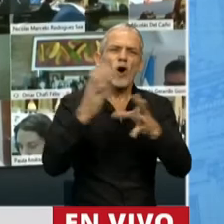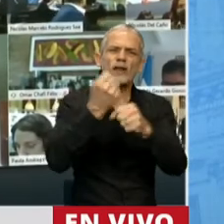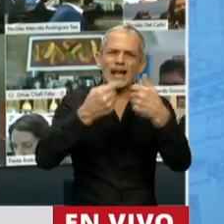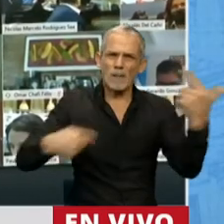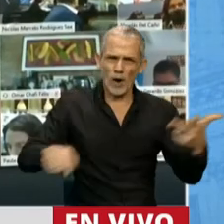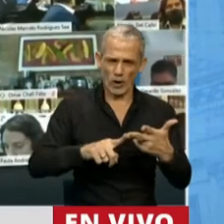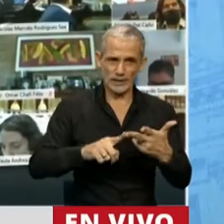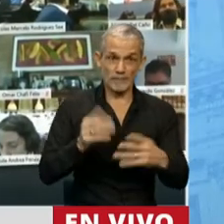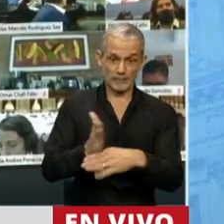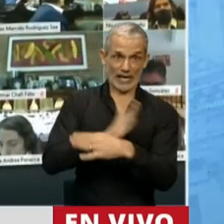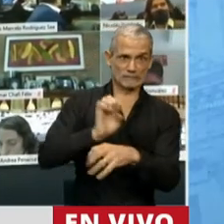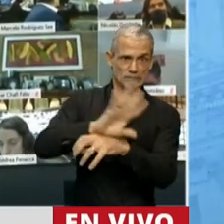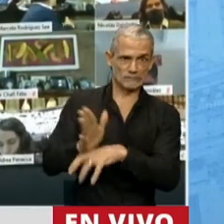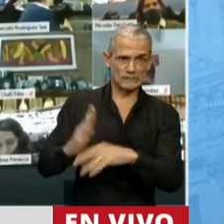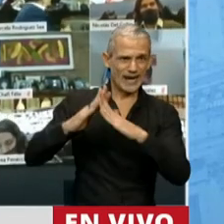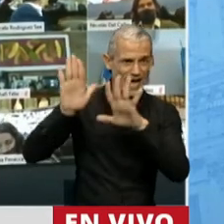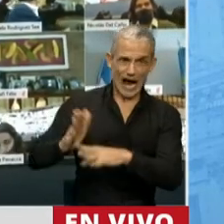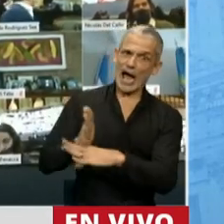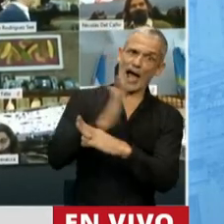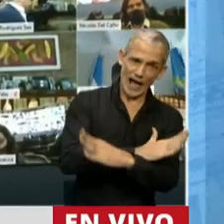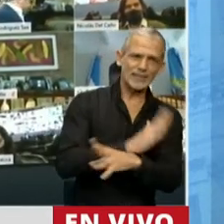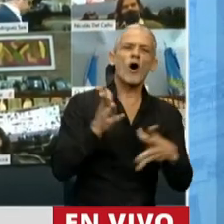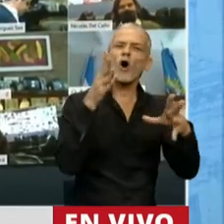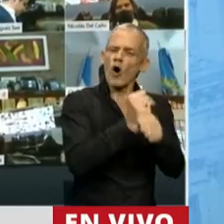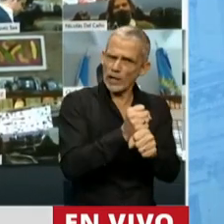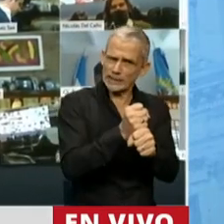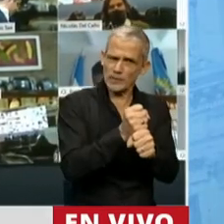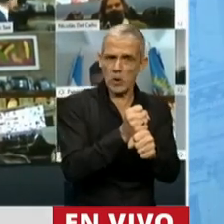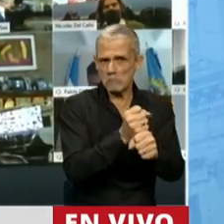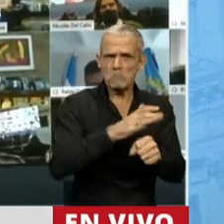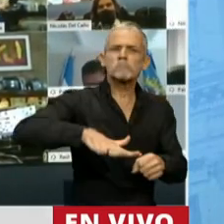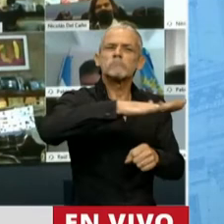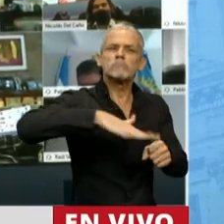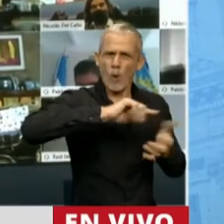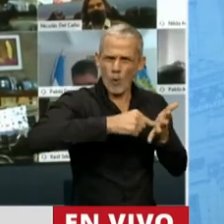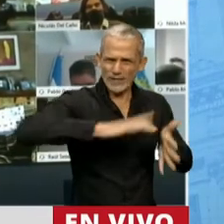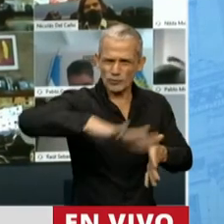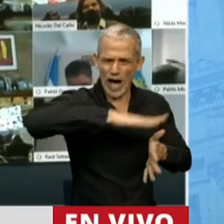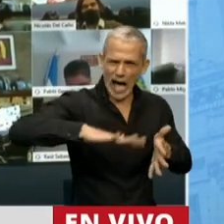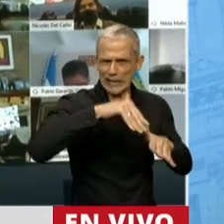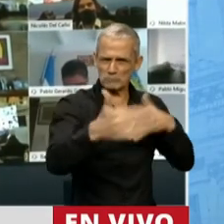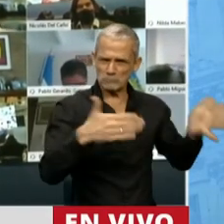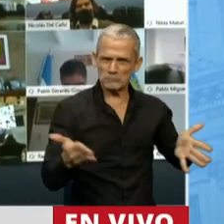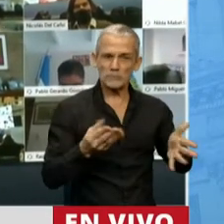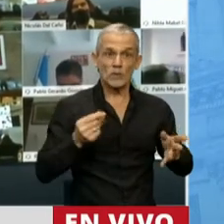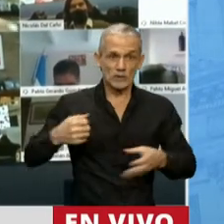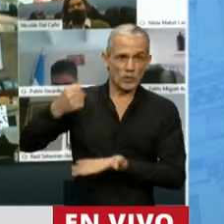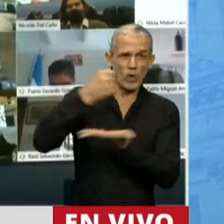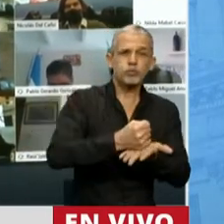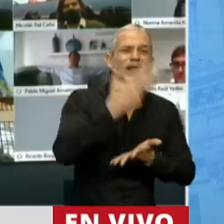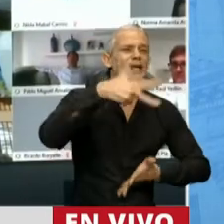de que comience el aislamiento obligatorio, un colectivo que funcionaba en el área metropolitana tenía un aporte mensual de